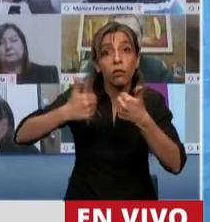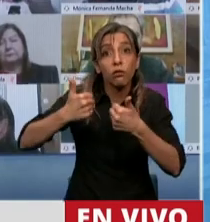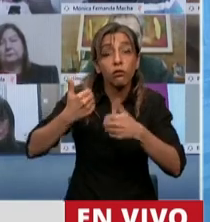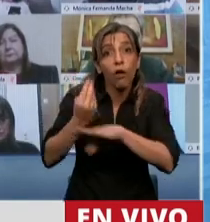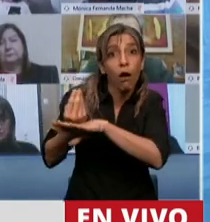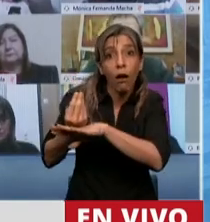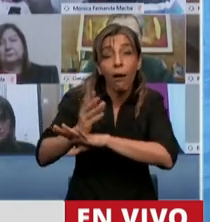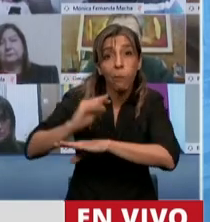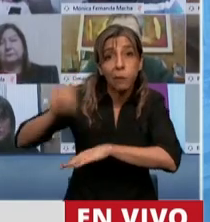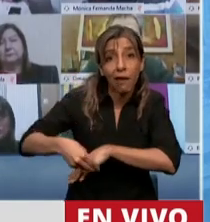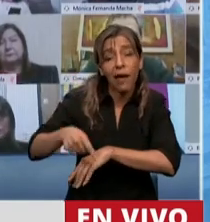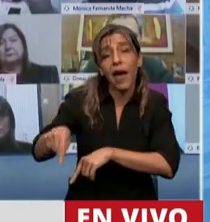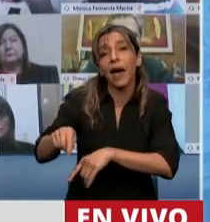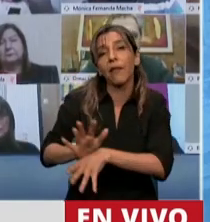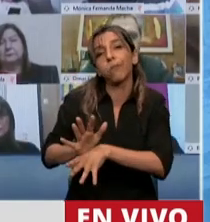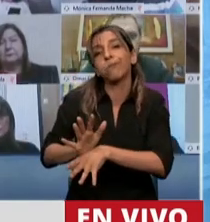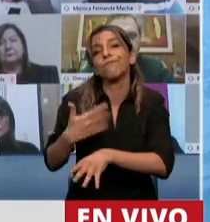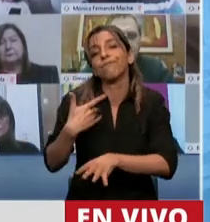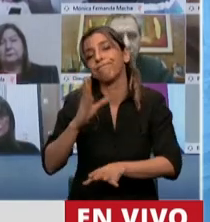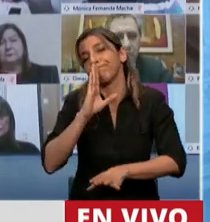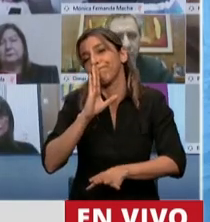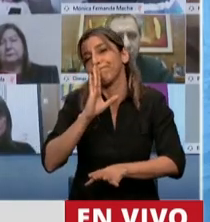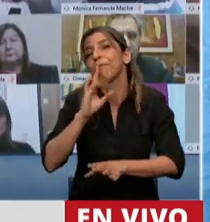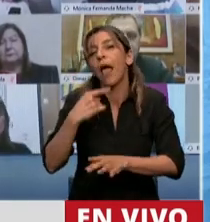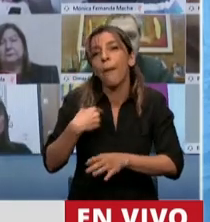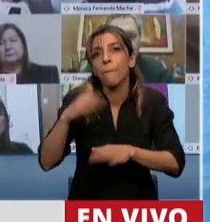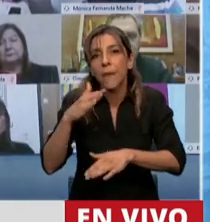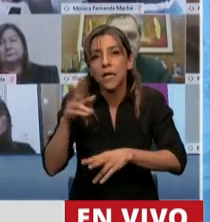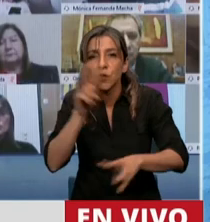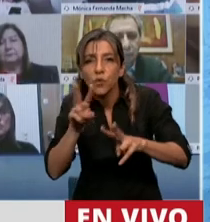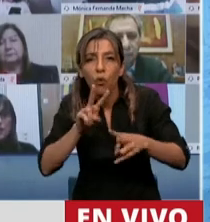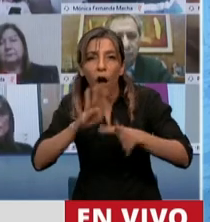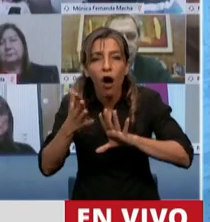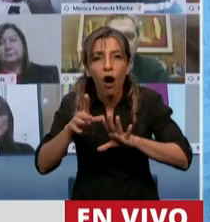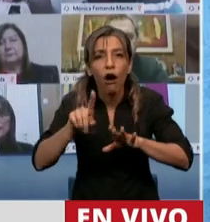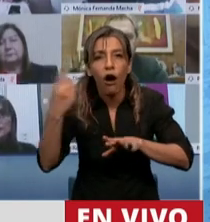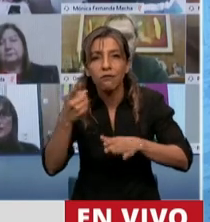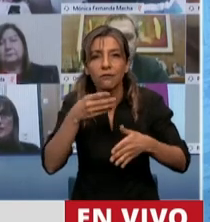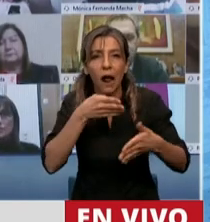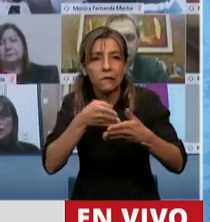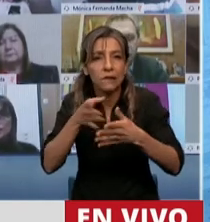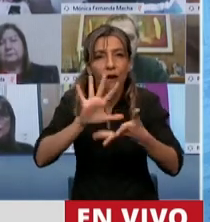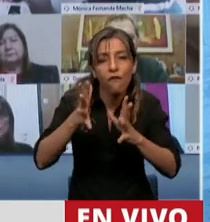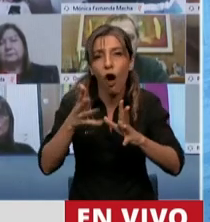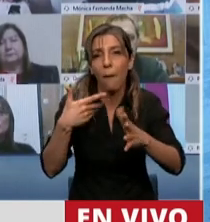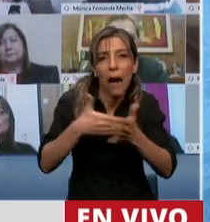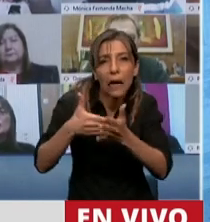soberanía del pueblo hace muchos años en los años más trágicos se escondían en los cuarteles